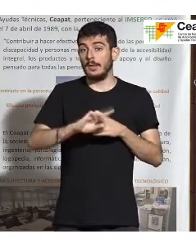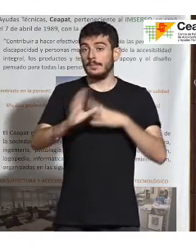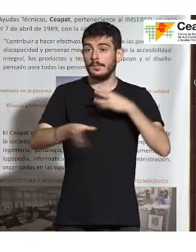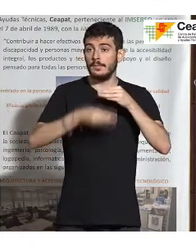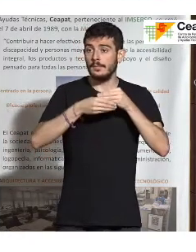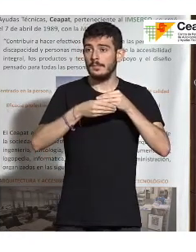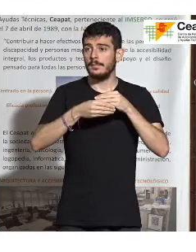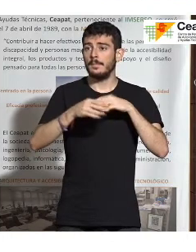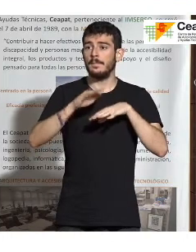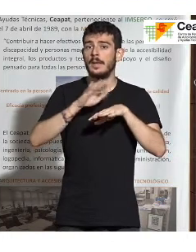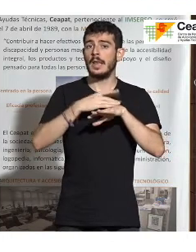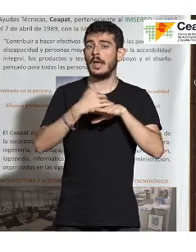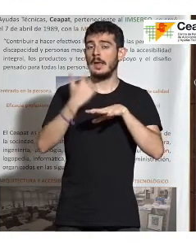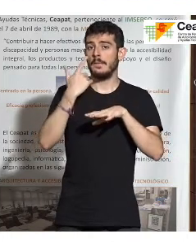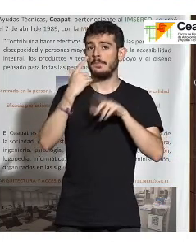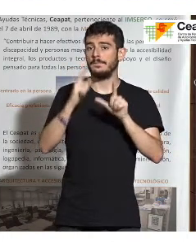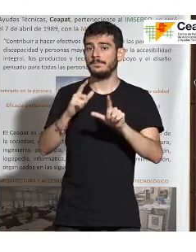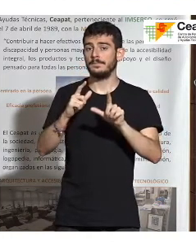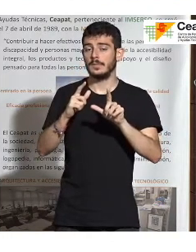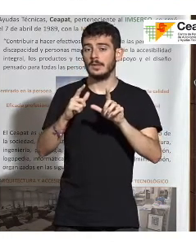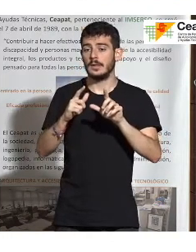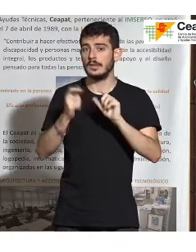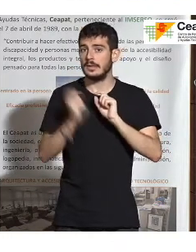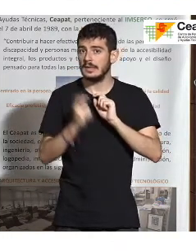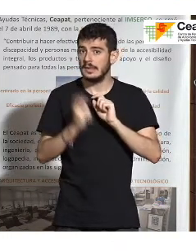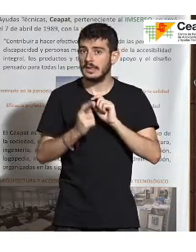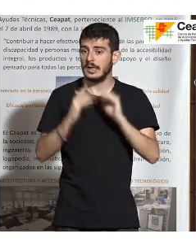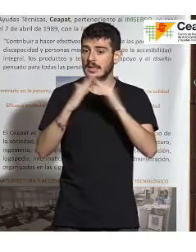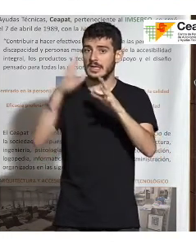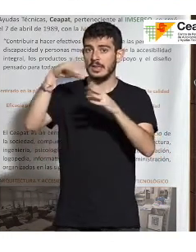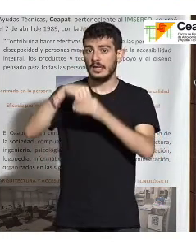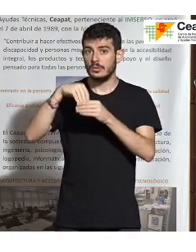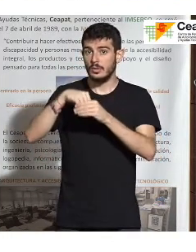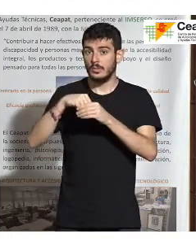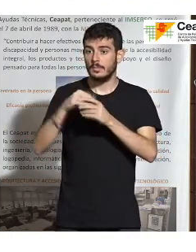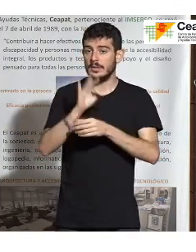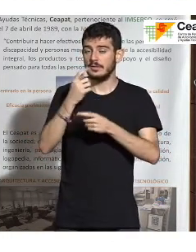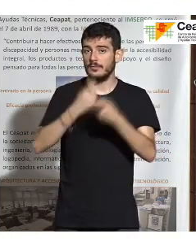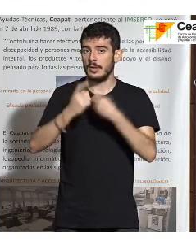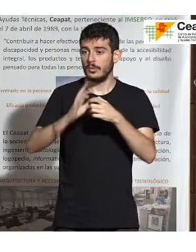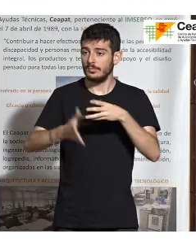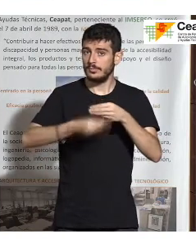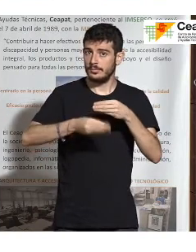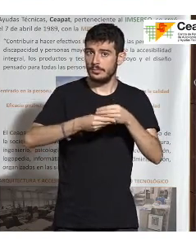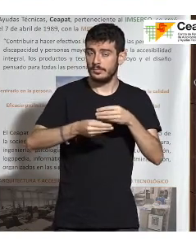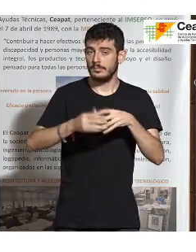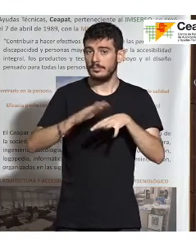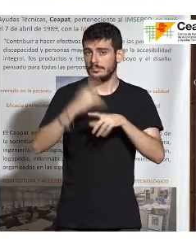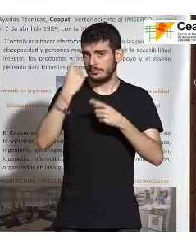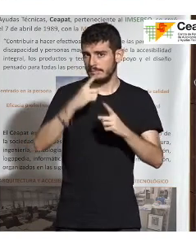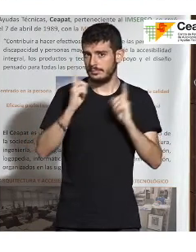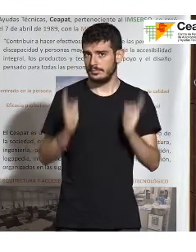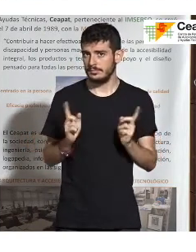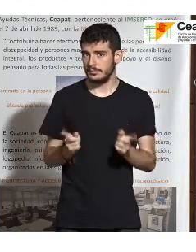monitorizar hábitos en el domicilio y, obviamente, tener información complementaria para el servicio que